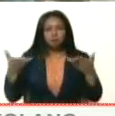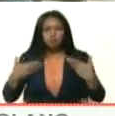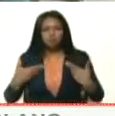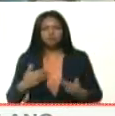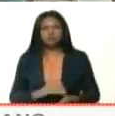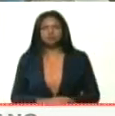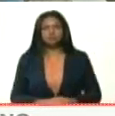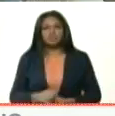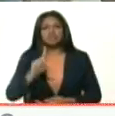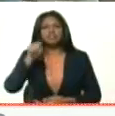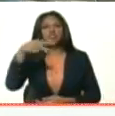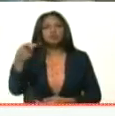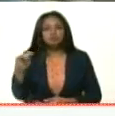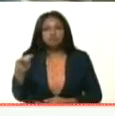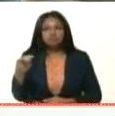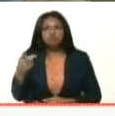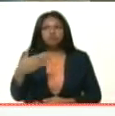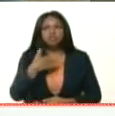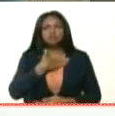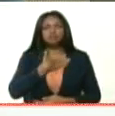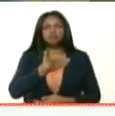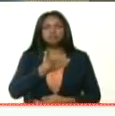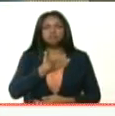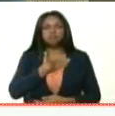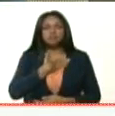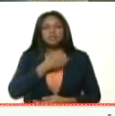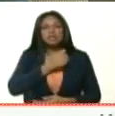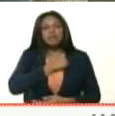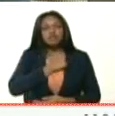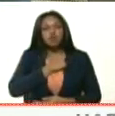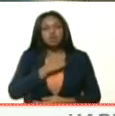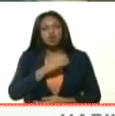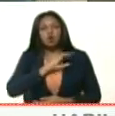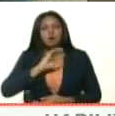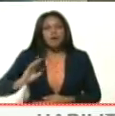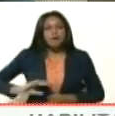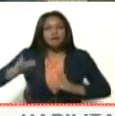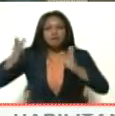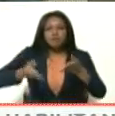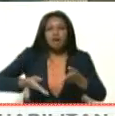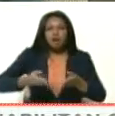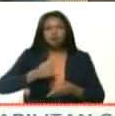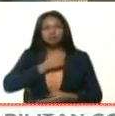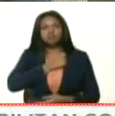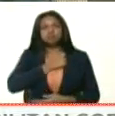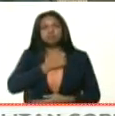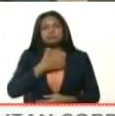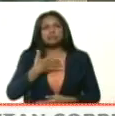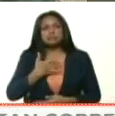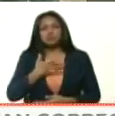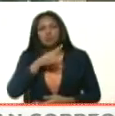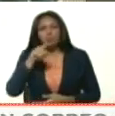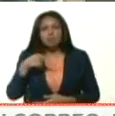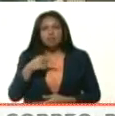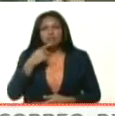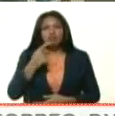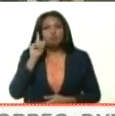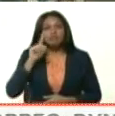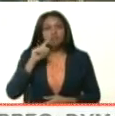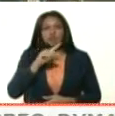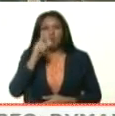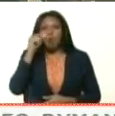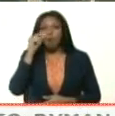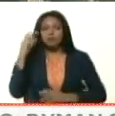O miento, tóquense el corazón, cristianos, católicos, creyentes y no creyentes, o miento. No fue un gran